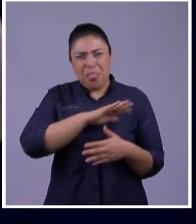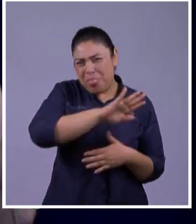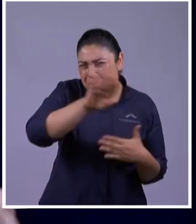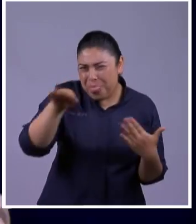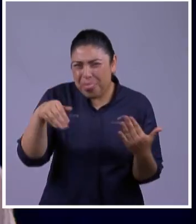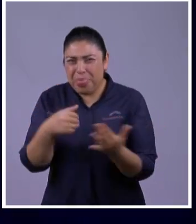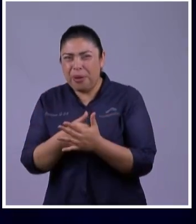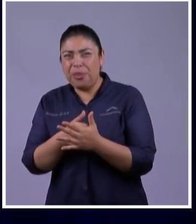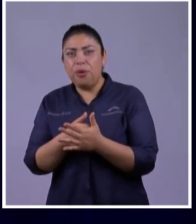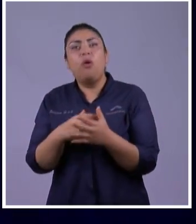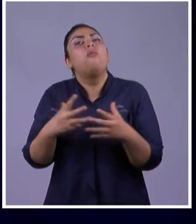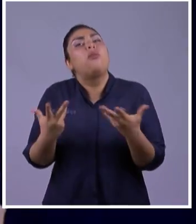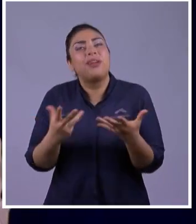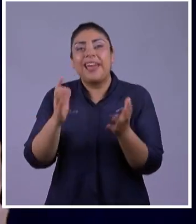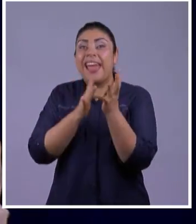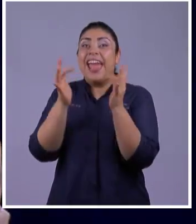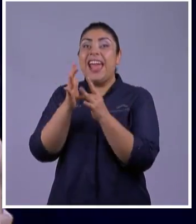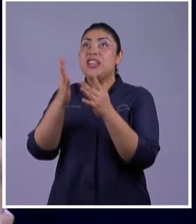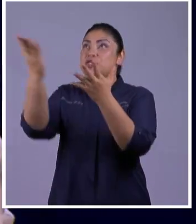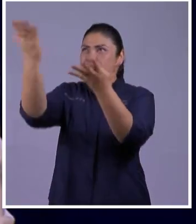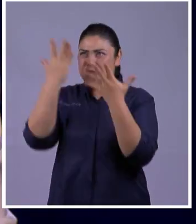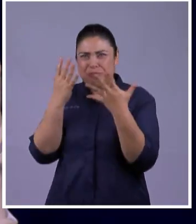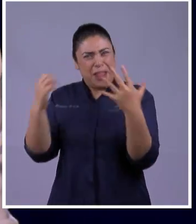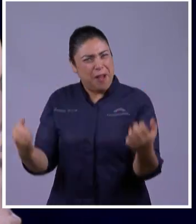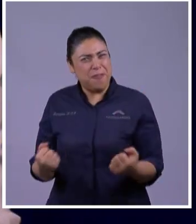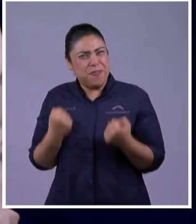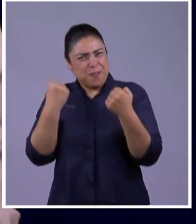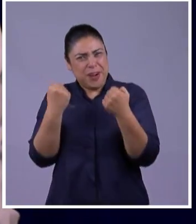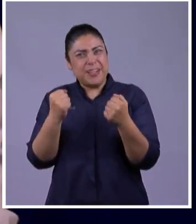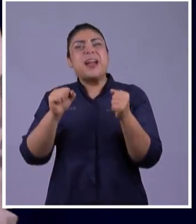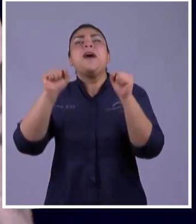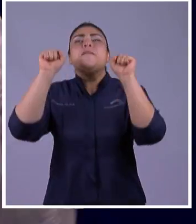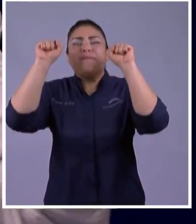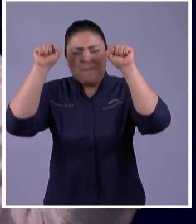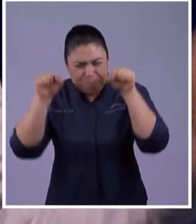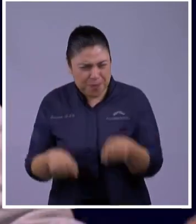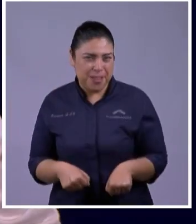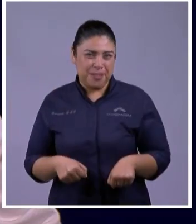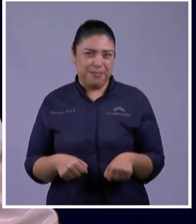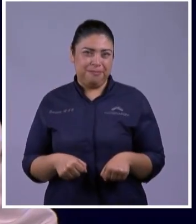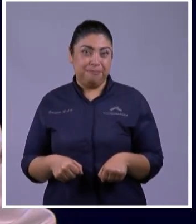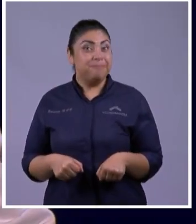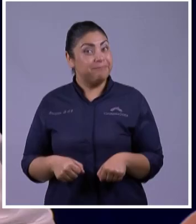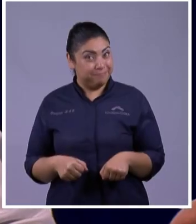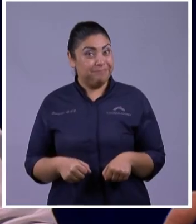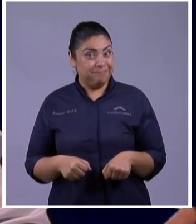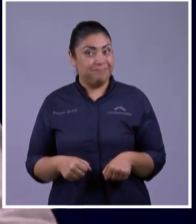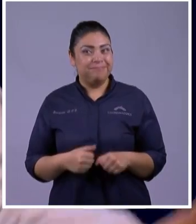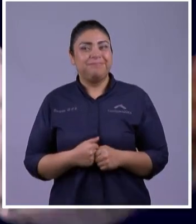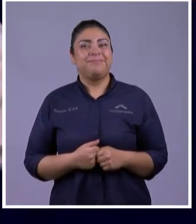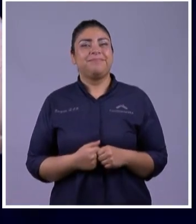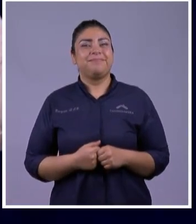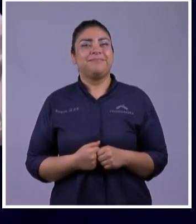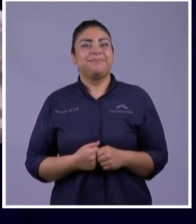las fuerzas entonces para hablar del nuevo normal primero tengo que creer que todo lo puedo en cristo una vez creo que